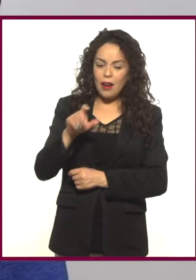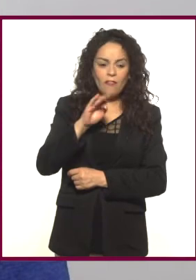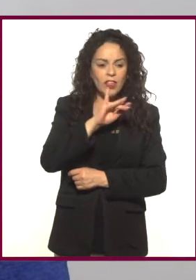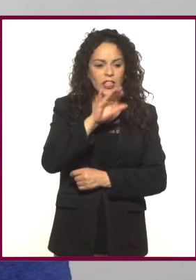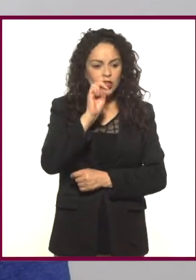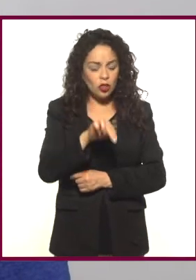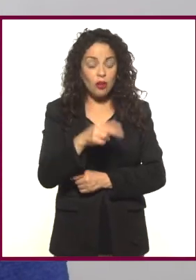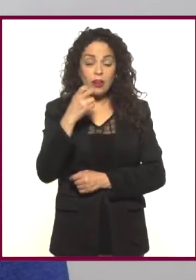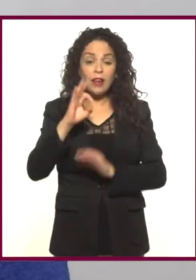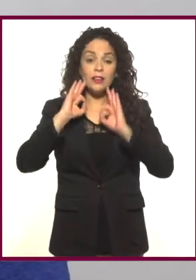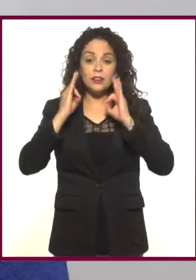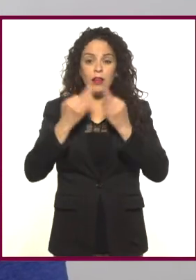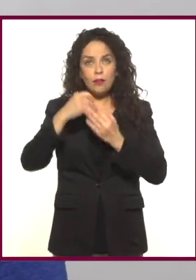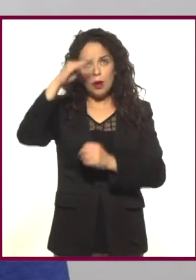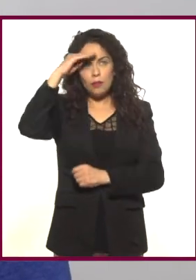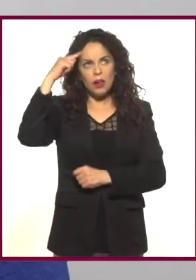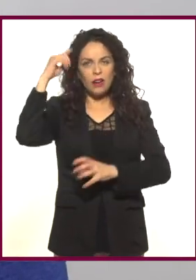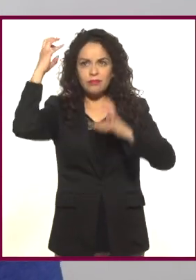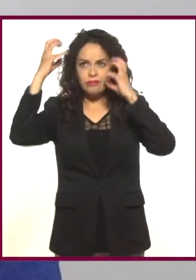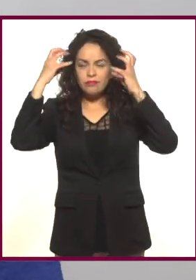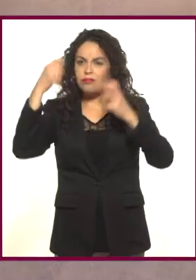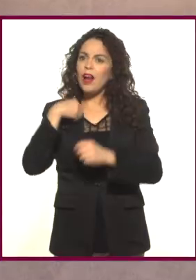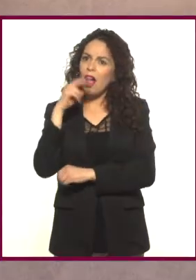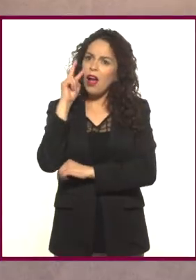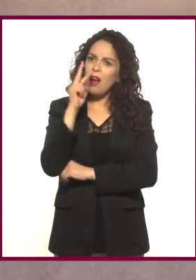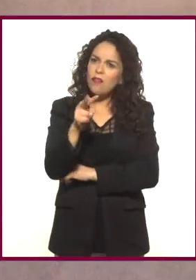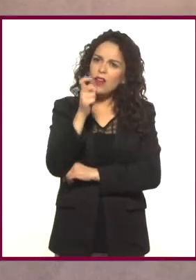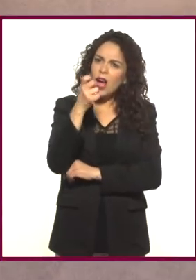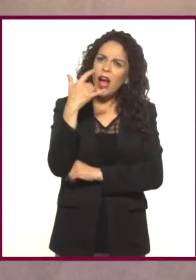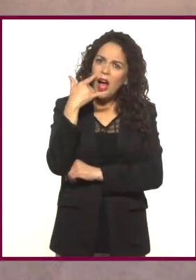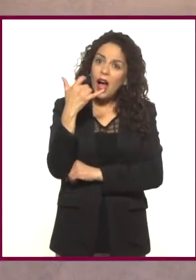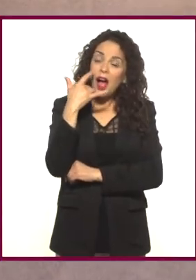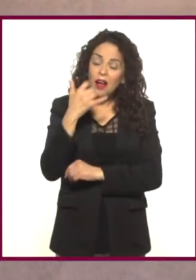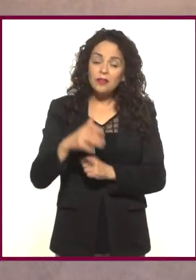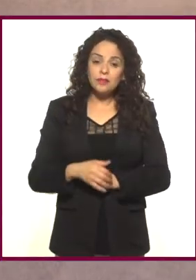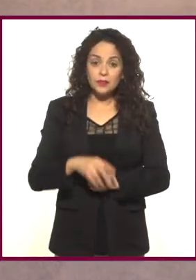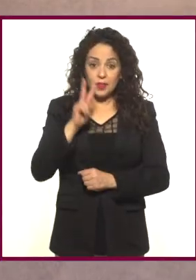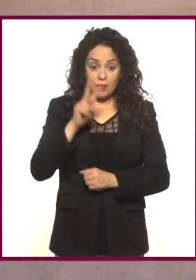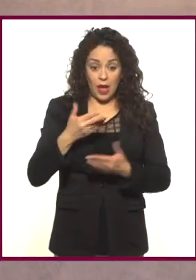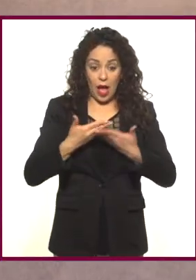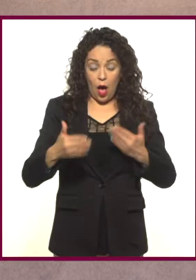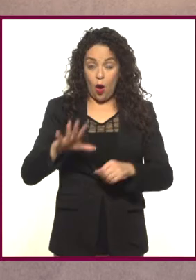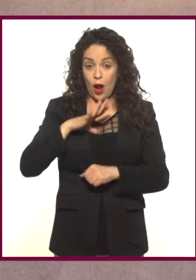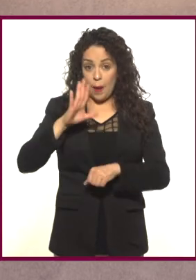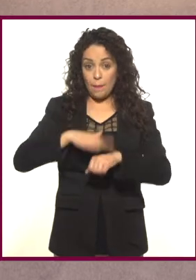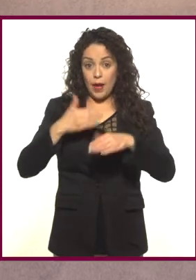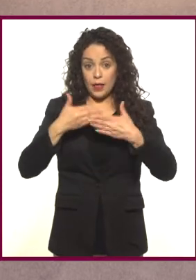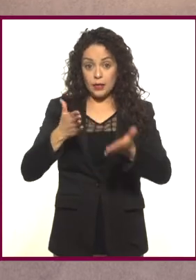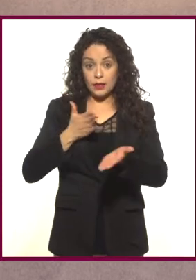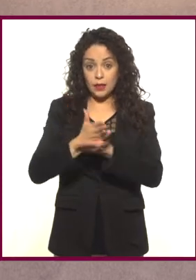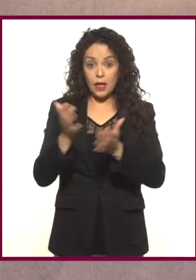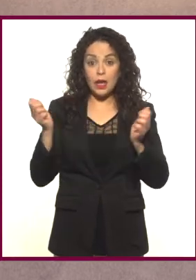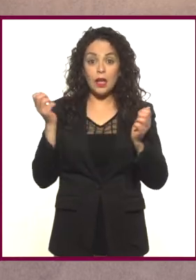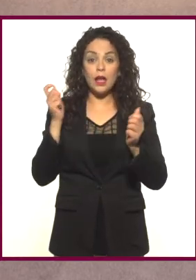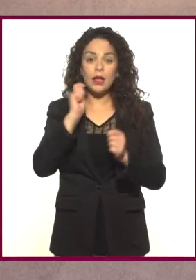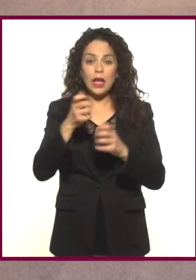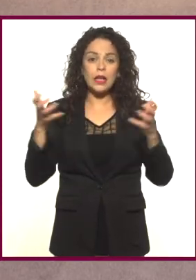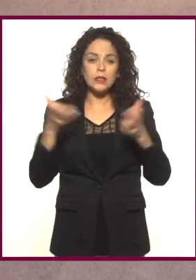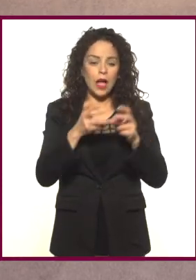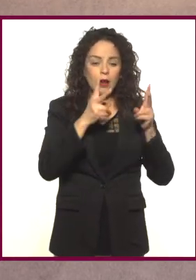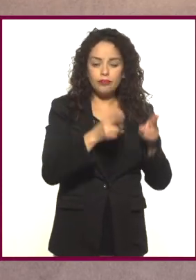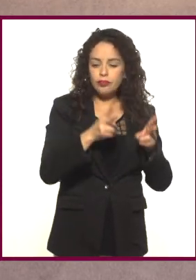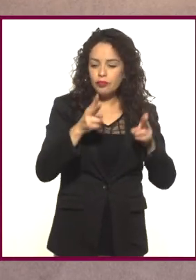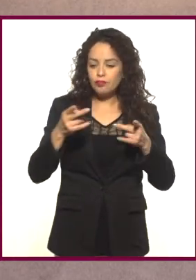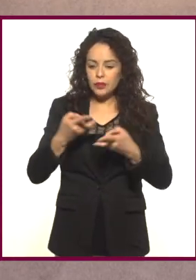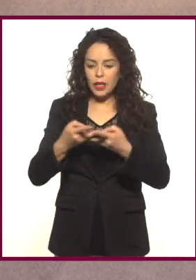manera de hacerte reflexionar sobre lo que estás viendo. Yo he estado pensando que, a pesar de que ahora es más accesible poder hacer algo como un cortometraje